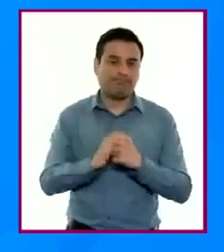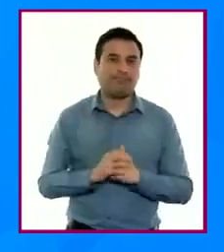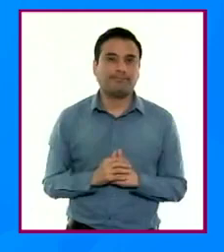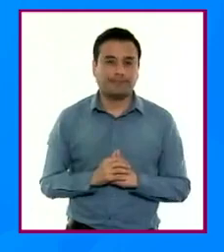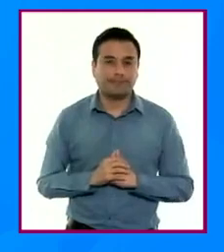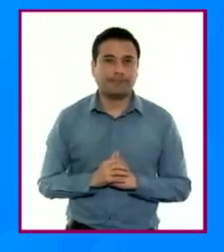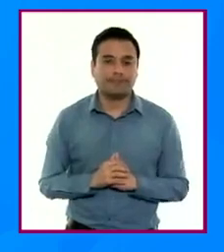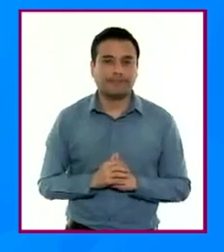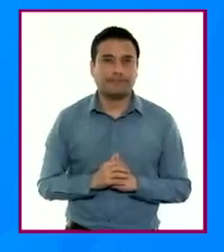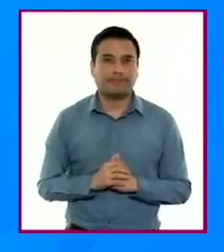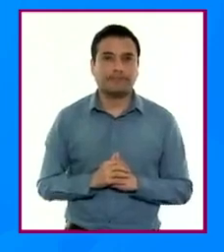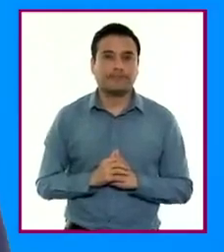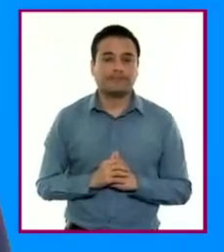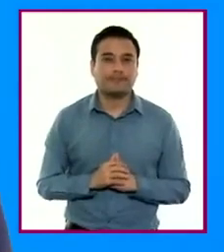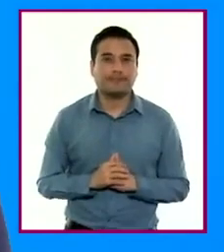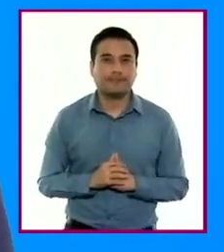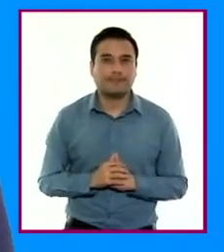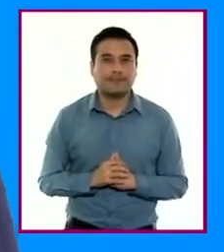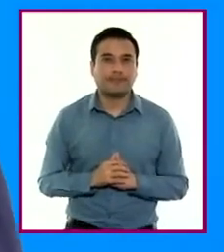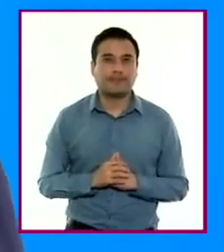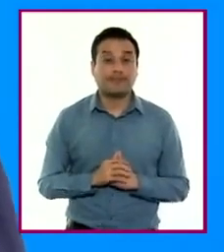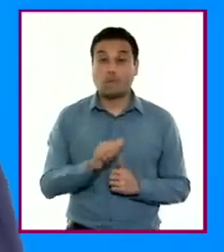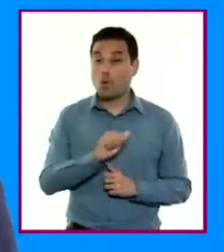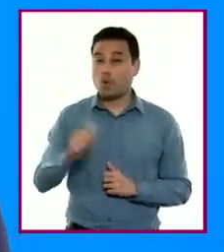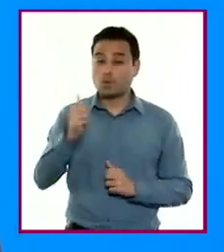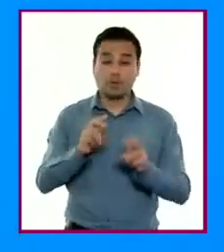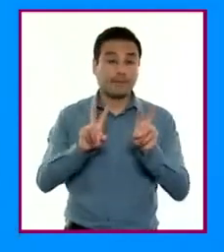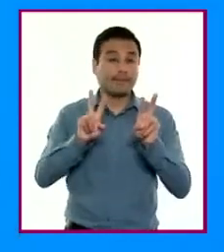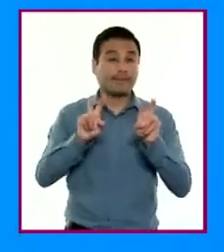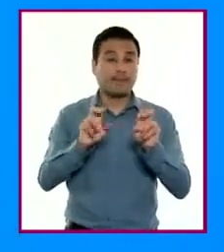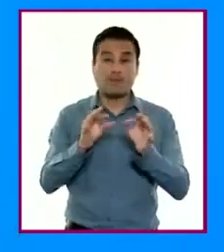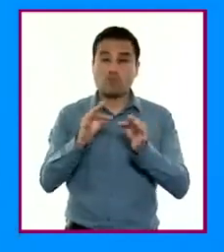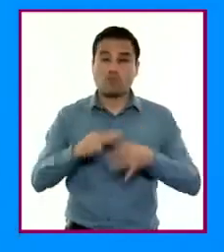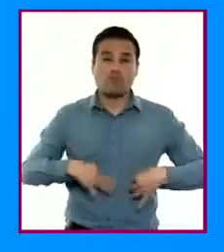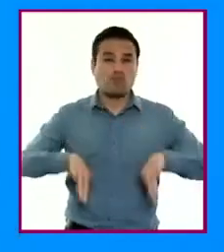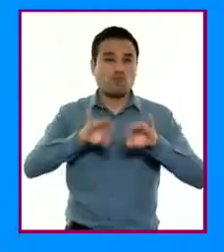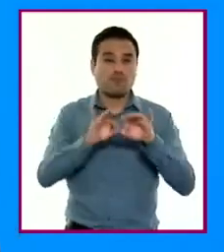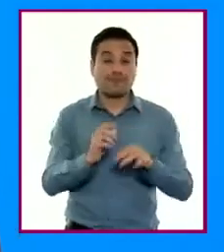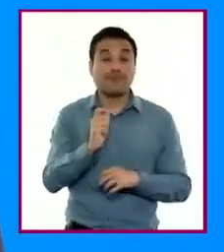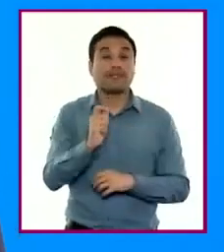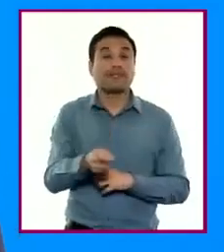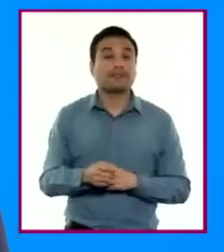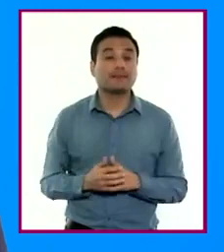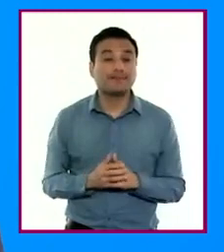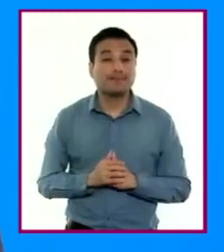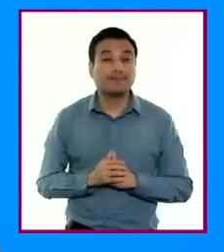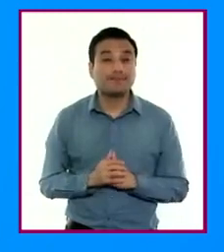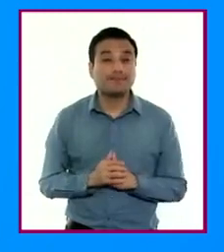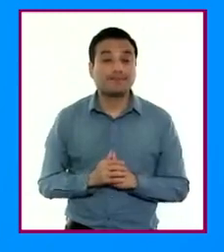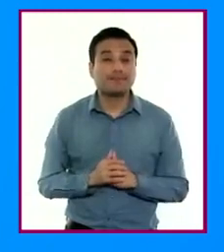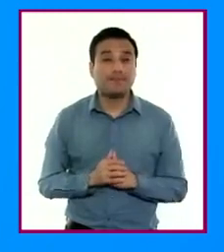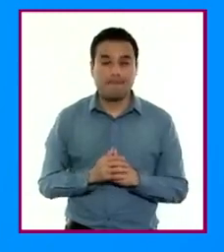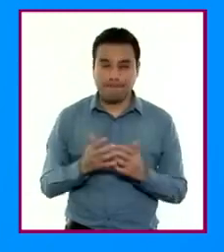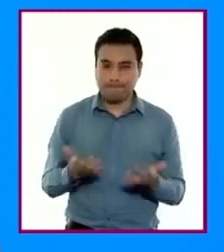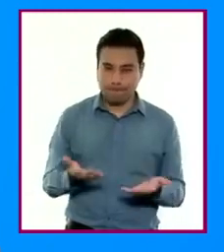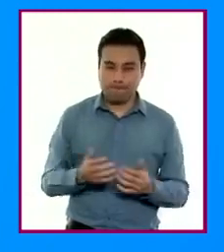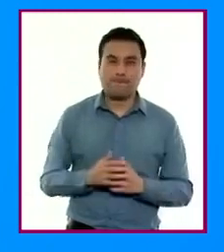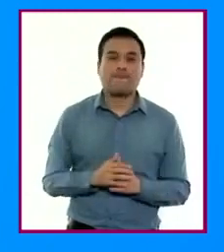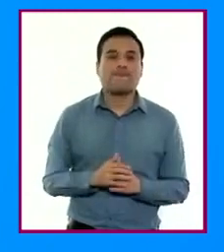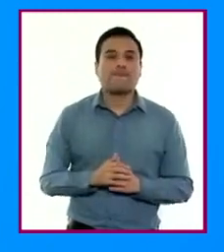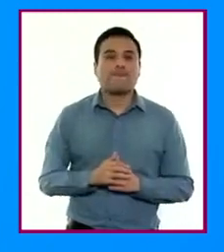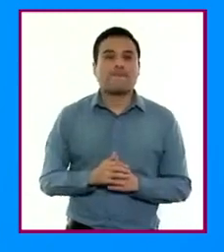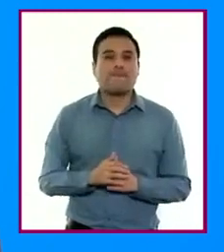alimentación. Otro aspecto que por su relevancia social se considera en esta nueva propuesta curricular